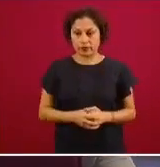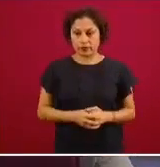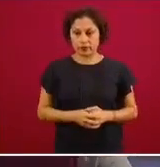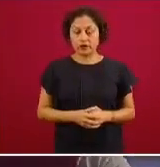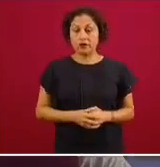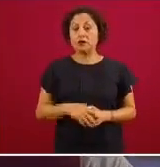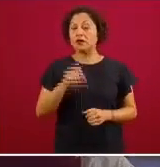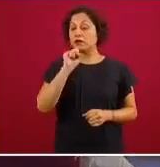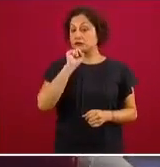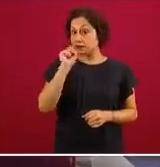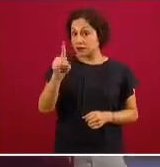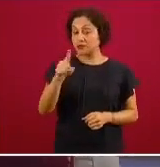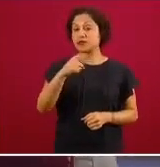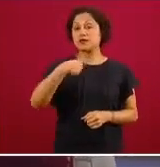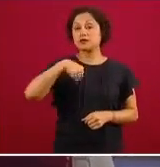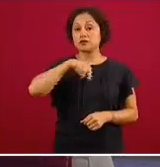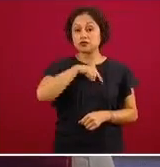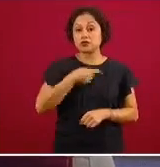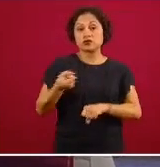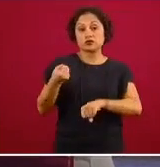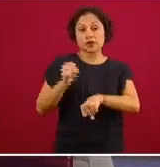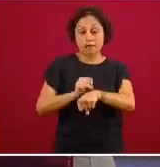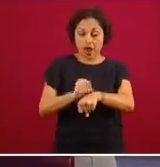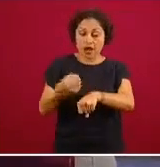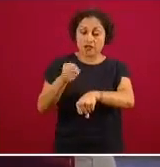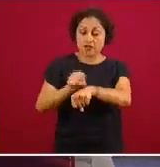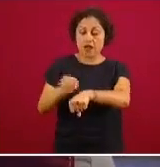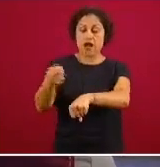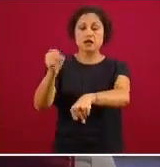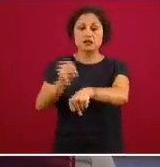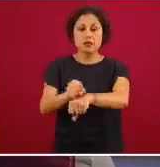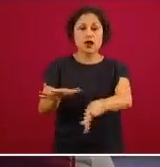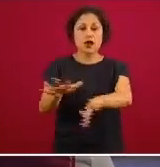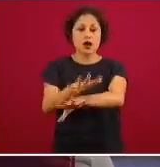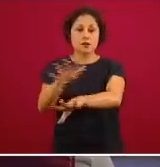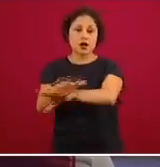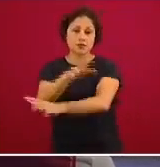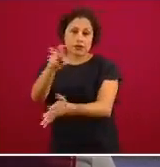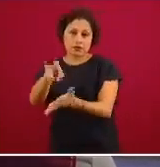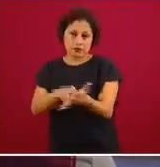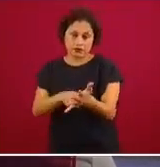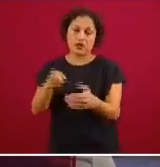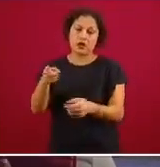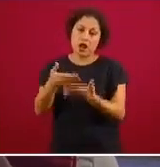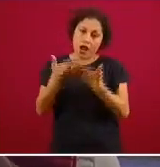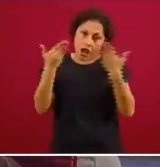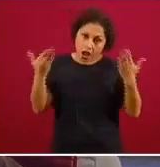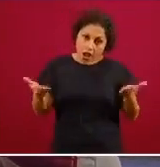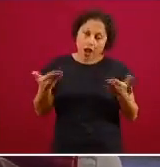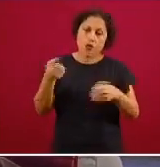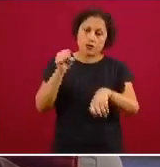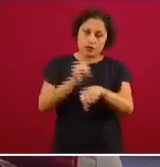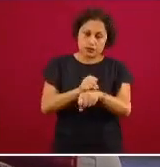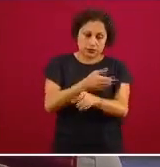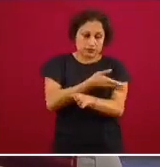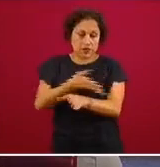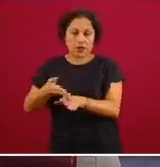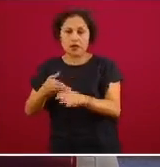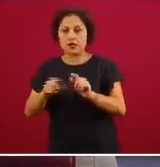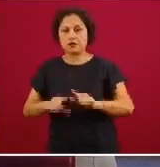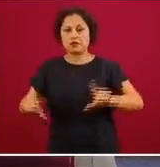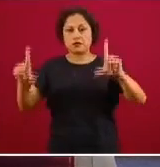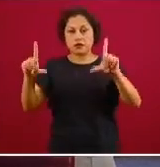semanalmente actualizamos esta gráfica a lo largo de la semana no había tenido cambios hoy ya tiene cambios y es lo que hemos anunciado la